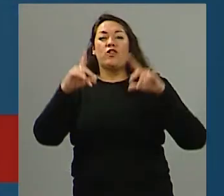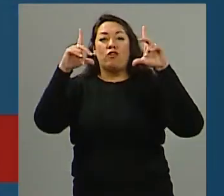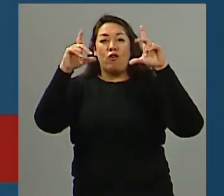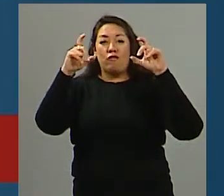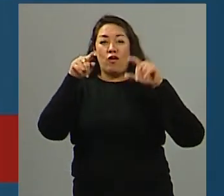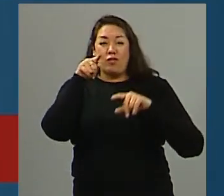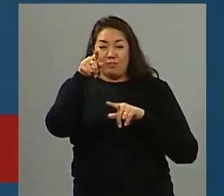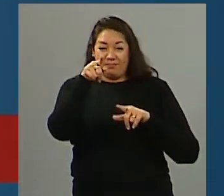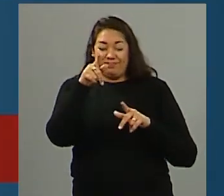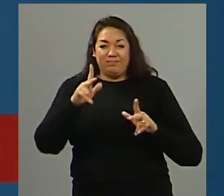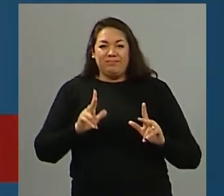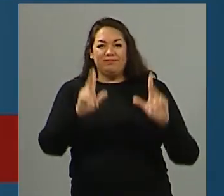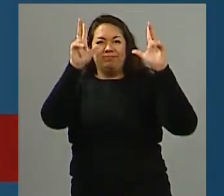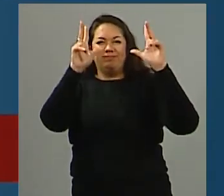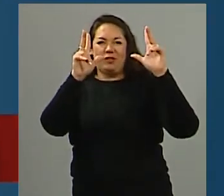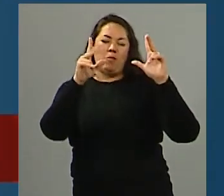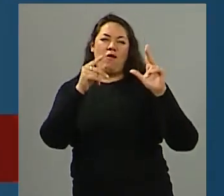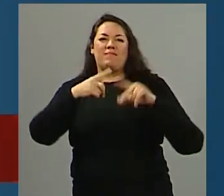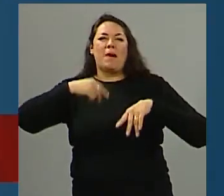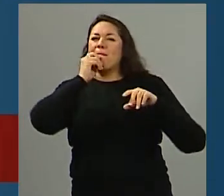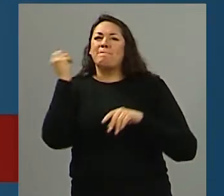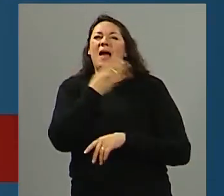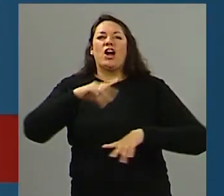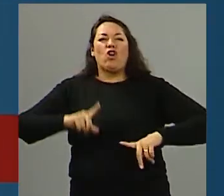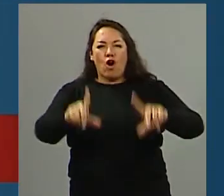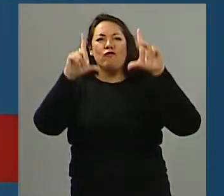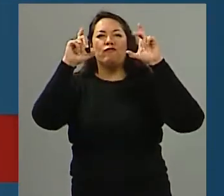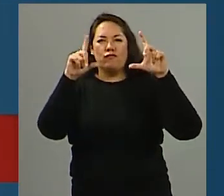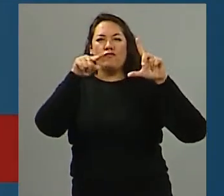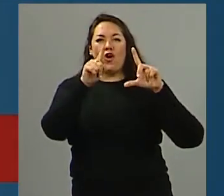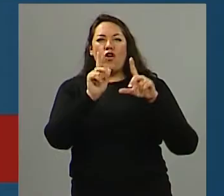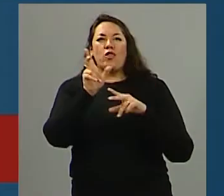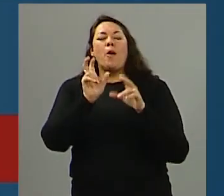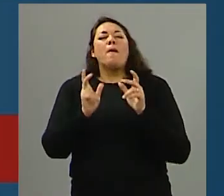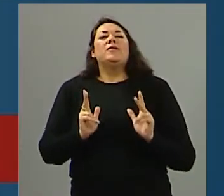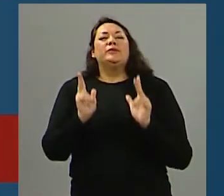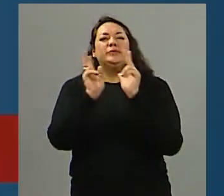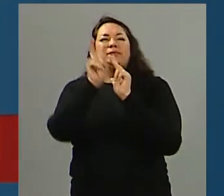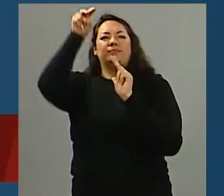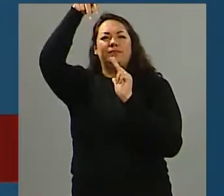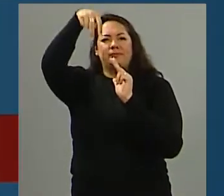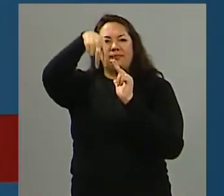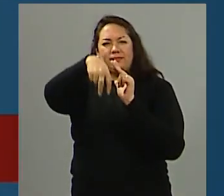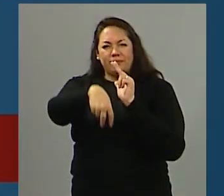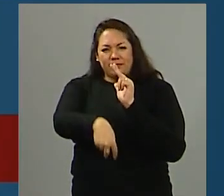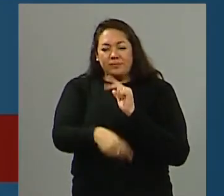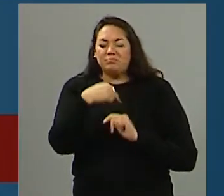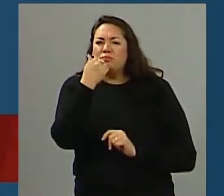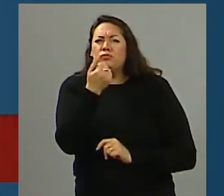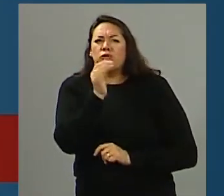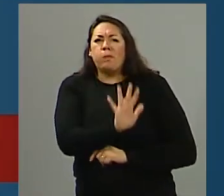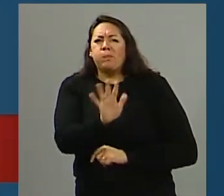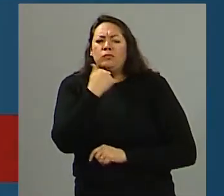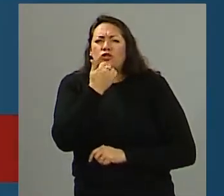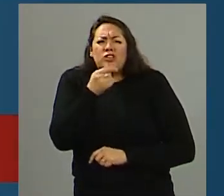ganó el premio Pulitzer de la foto, que es la persona que se está arrojando al vacío. Nunca se pudo identificar, nunca se supo